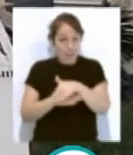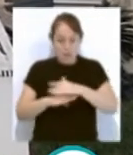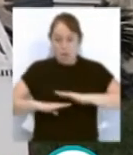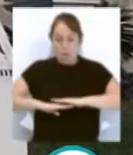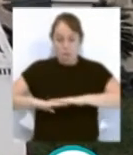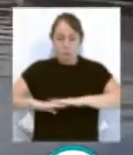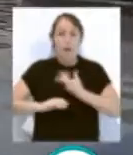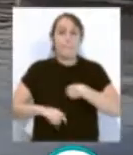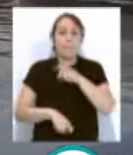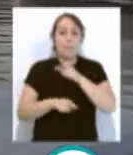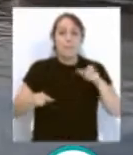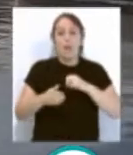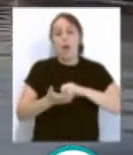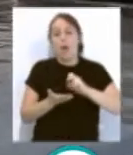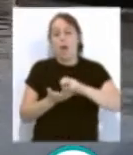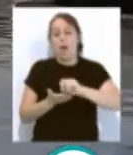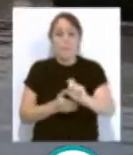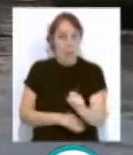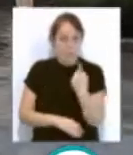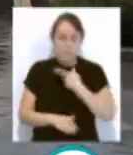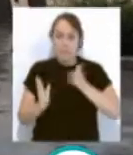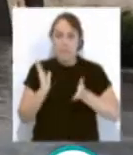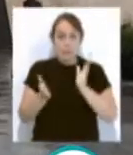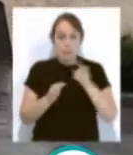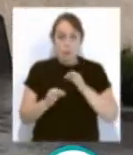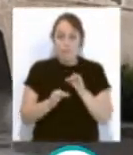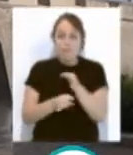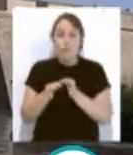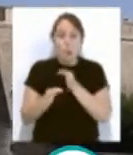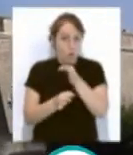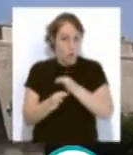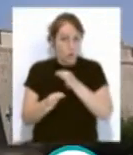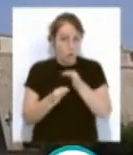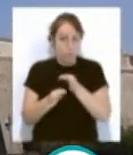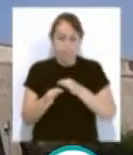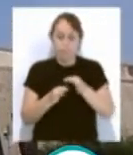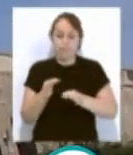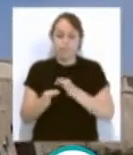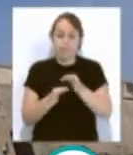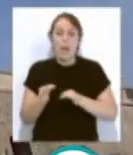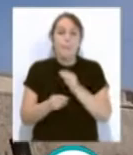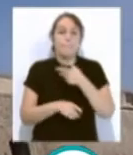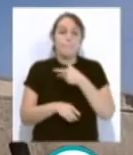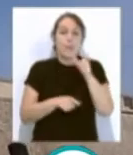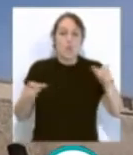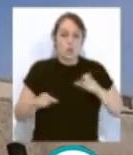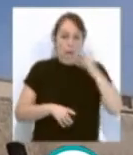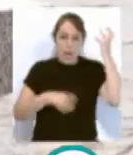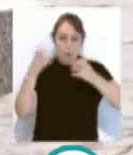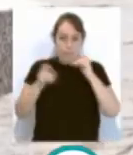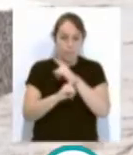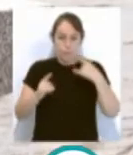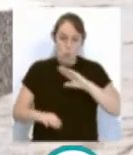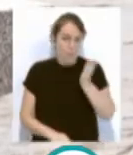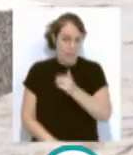mayor tránsito de personas. Este tratamiento biológico no afecta negativamente a las personas, animales o plantas. En cuanto a las fuentes